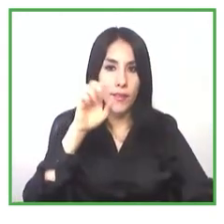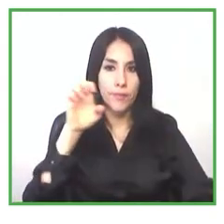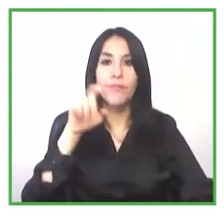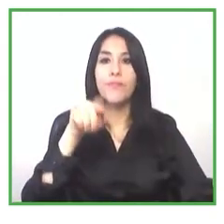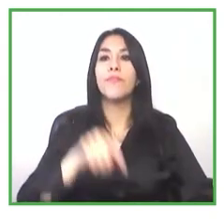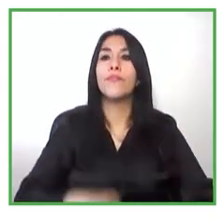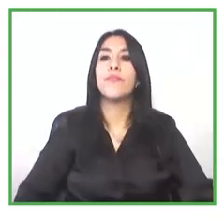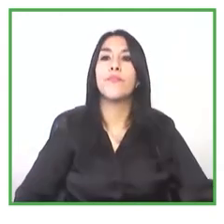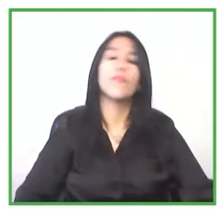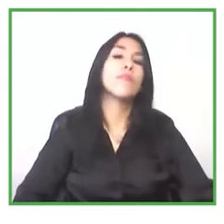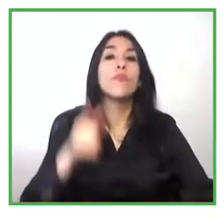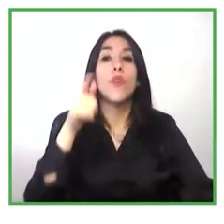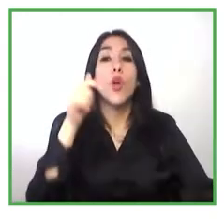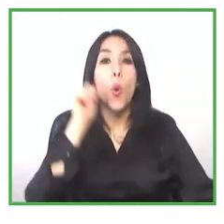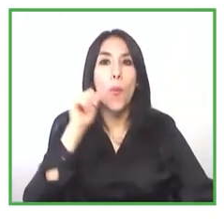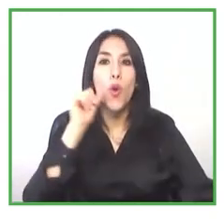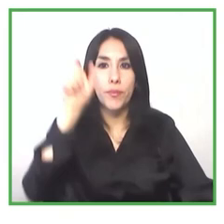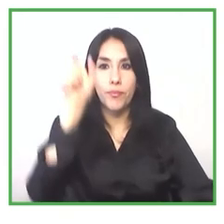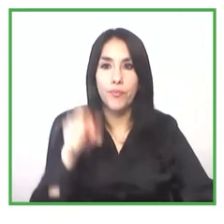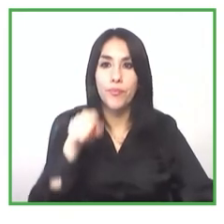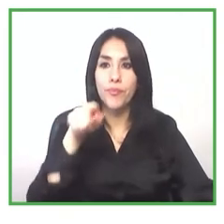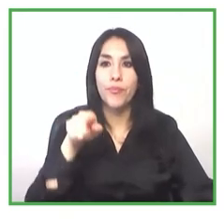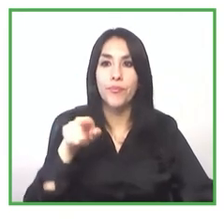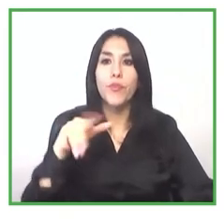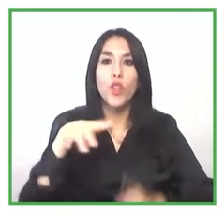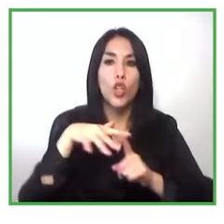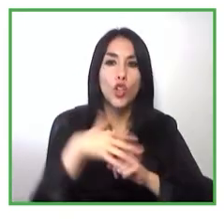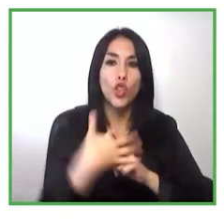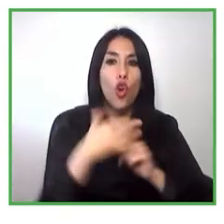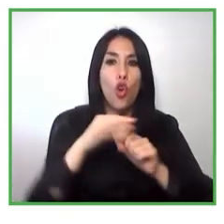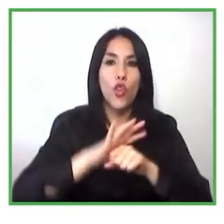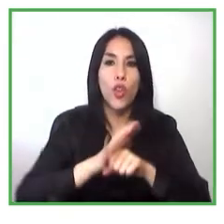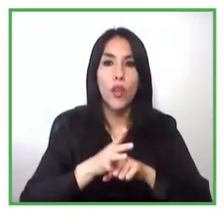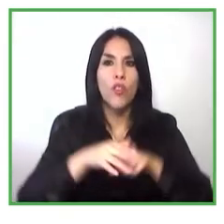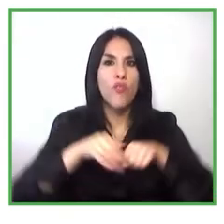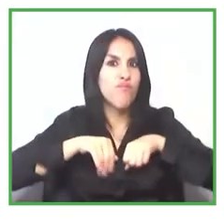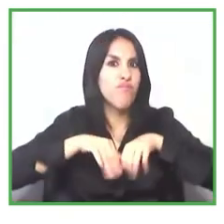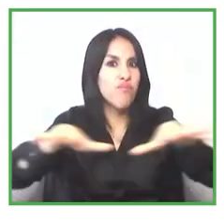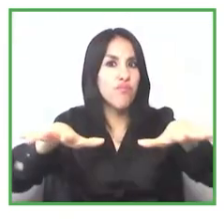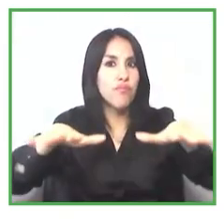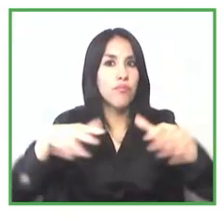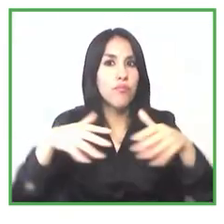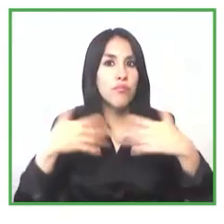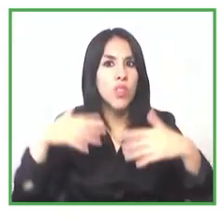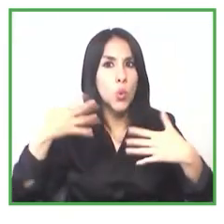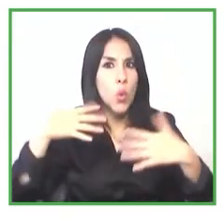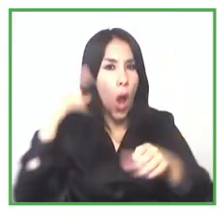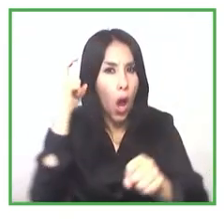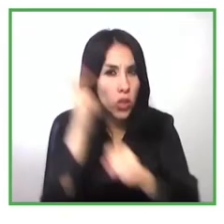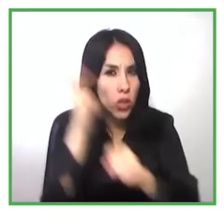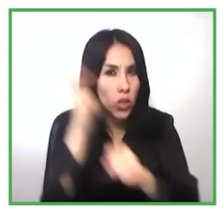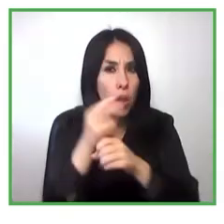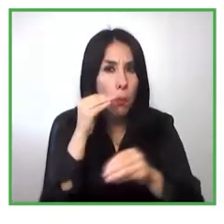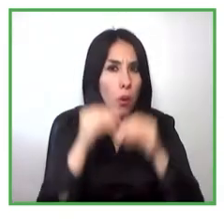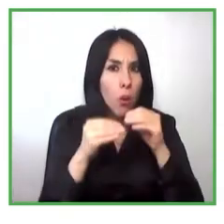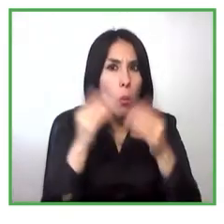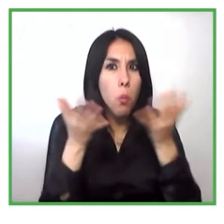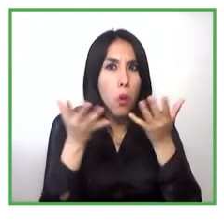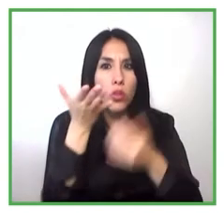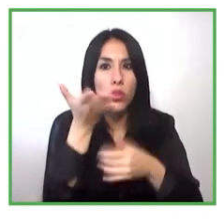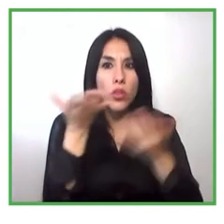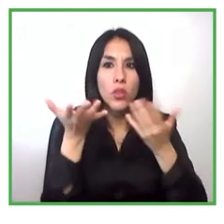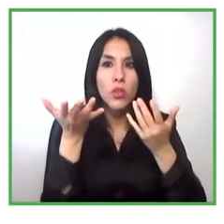nos ha generado muchas dificultades cómo cómo han hecho ustedes para superar estas dificultades qué tipo de dificultades